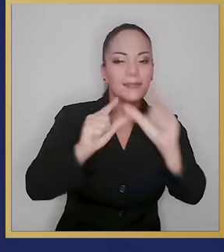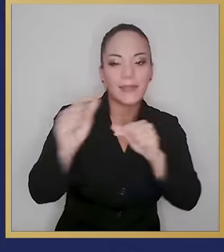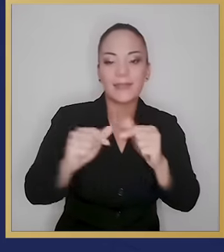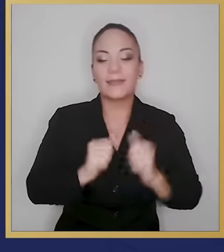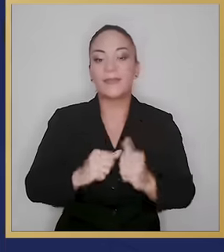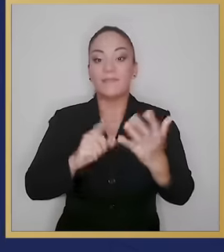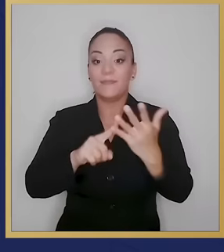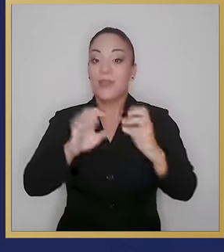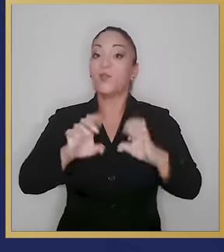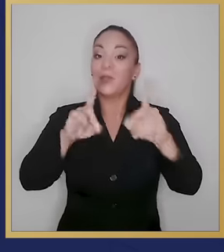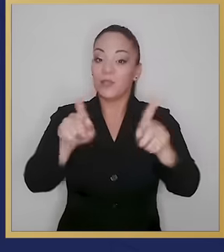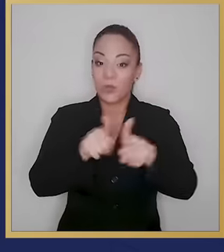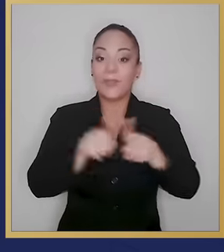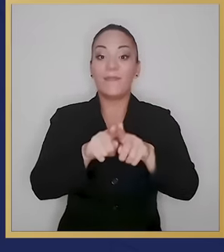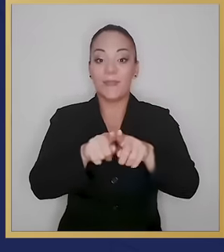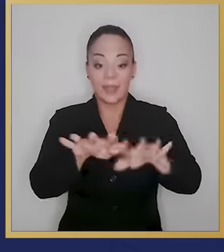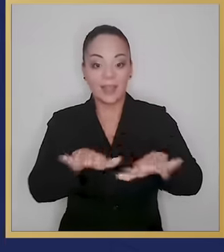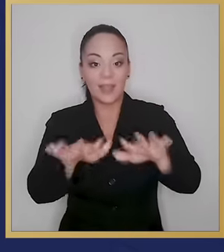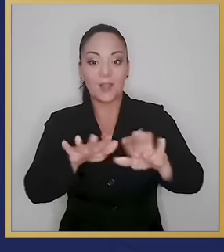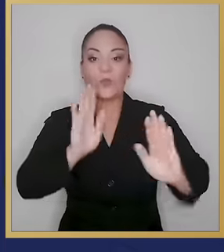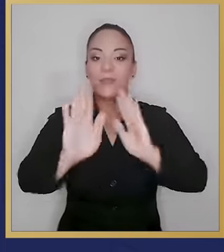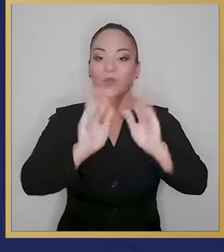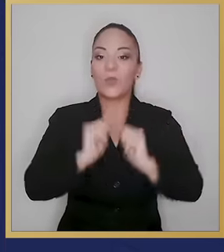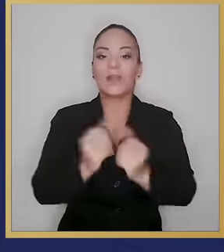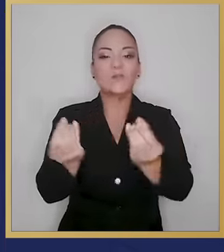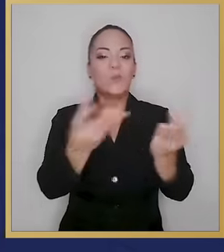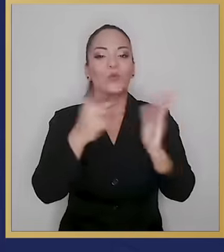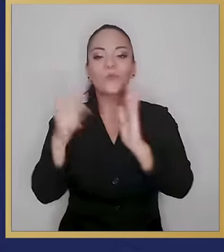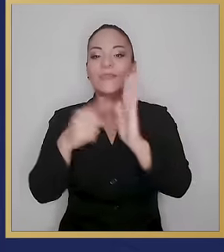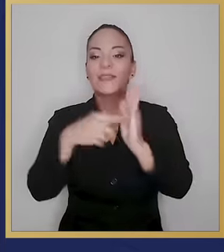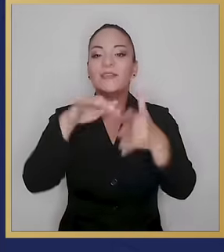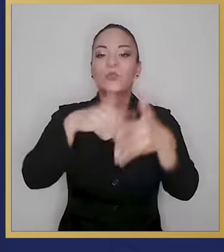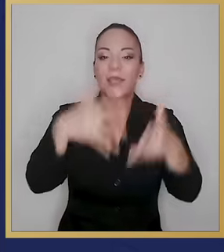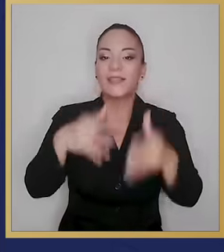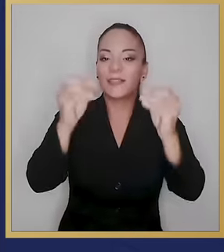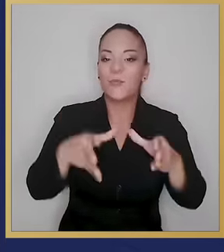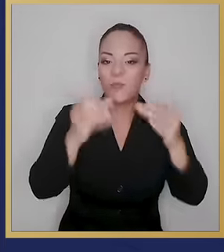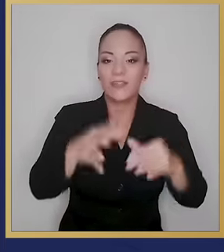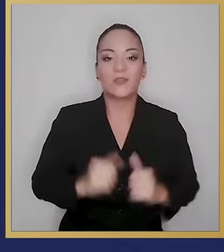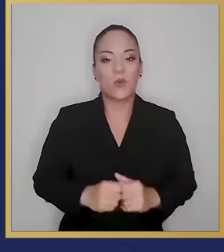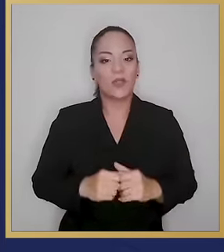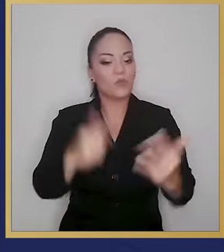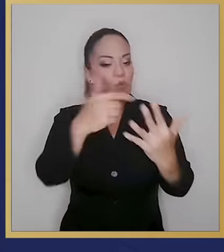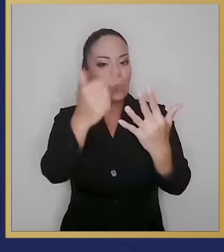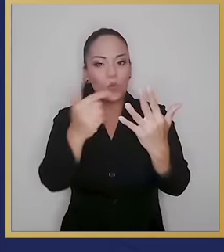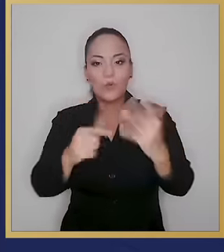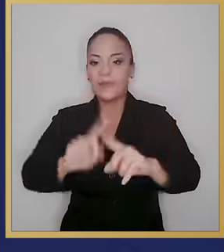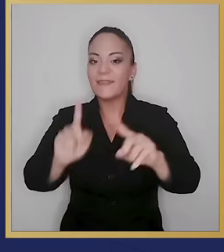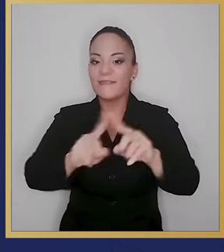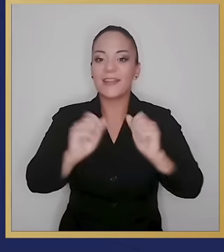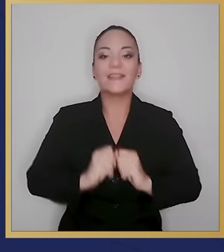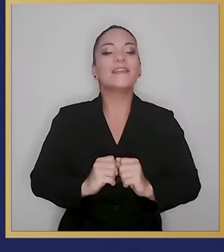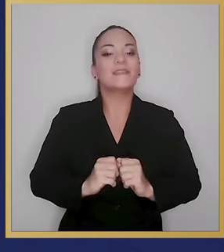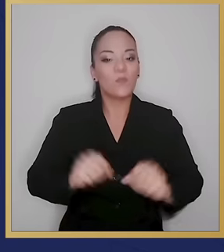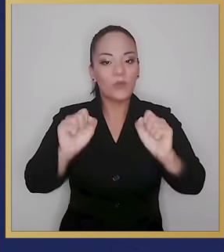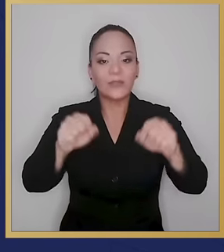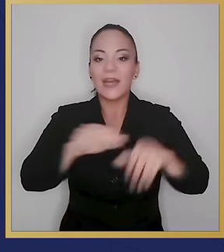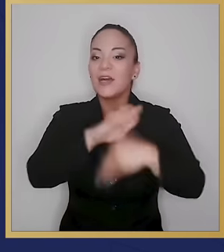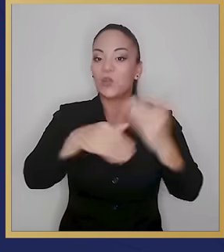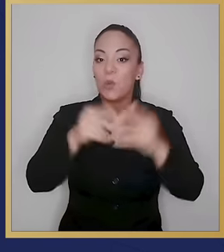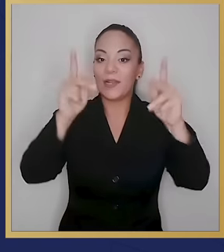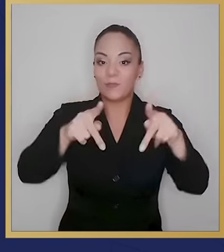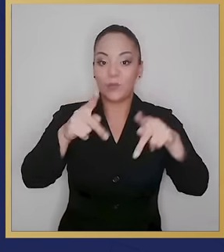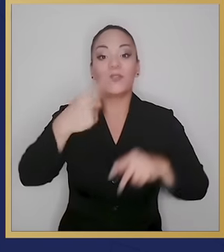También en la educación por medio de escenarios virtuales para nuestros miles de estudiantes y profesores. Y así, innumerables posibilidades para